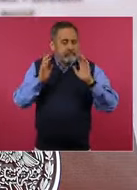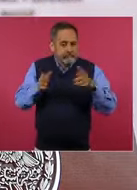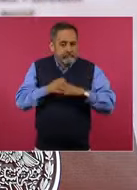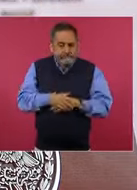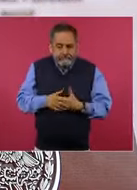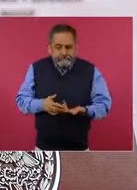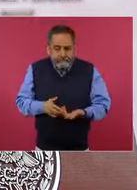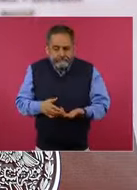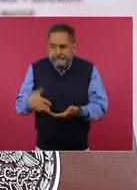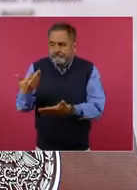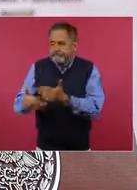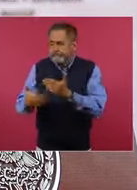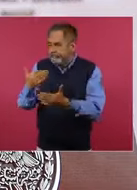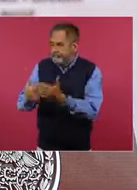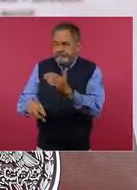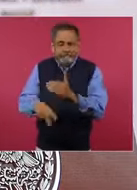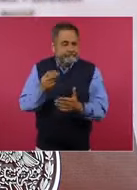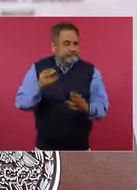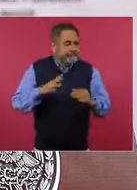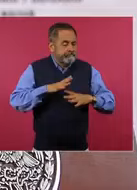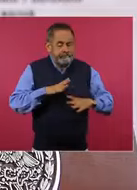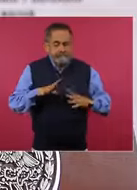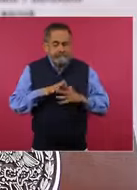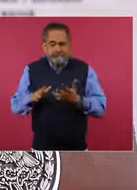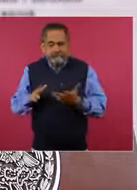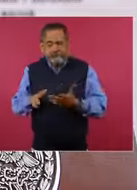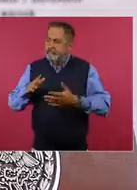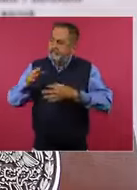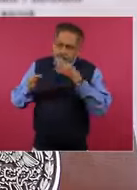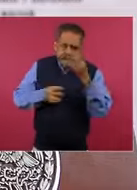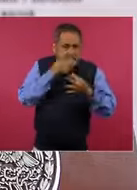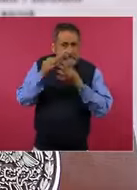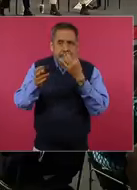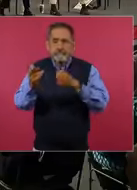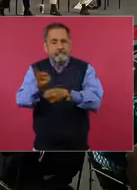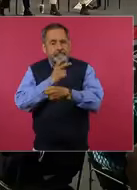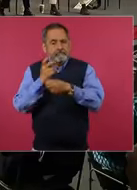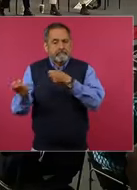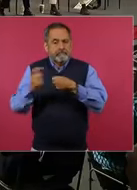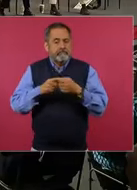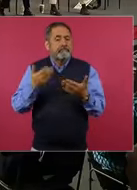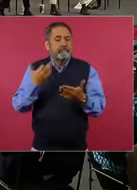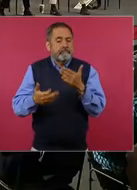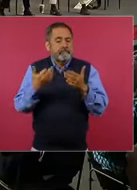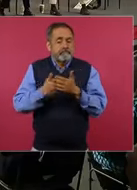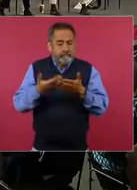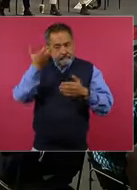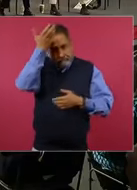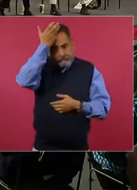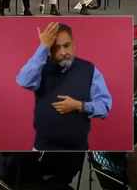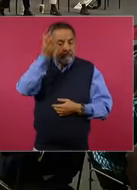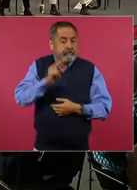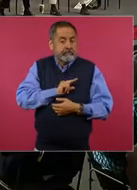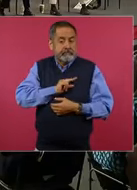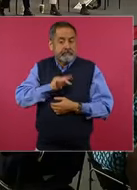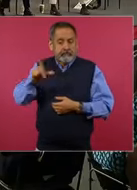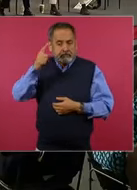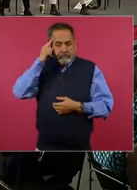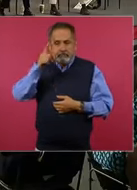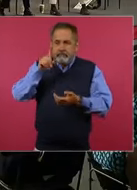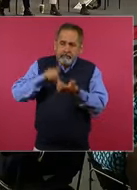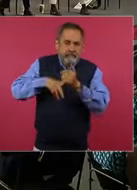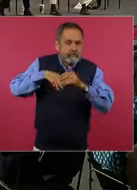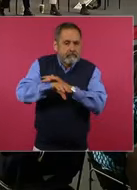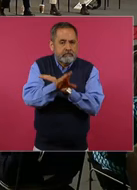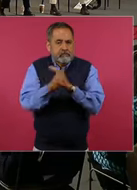unas brechas importantes de cobertura, como lo informamos aquí, de enfermera especialista para cuidados intensivos, quirófanos, pero